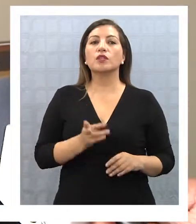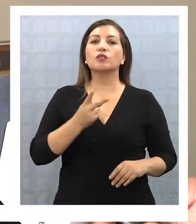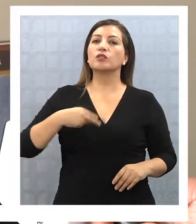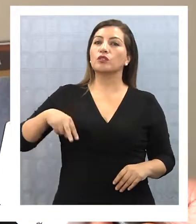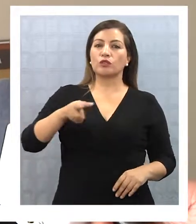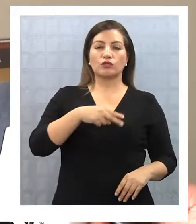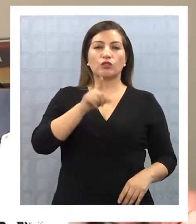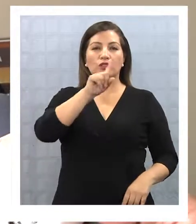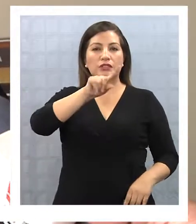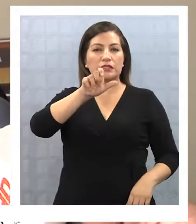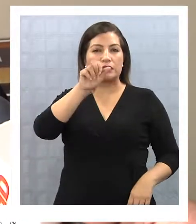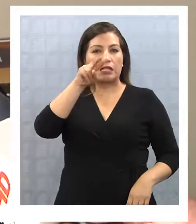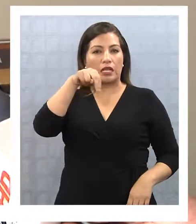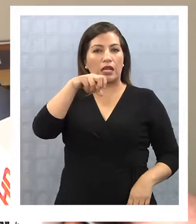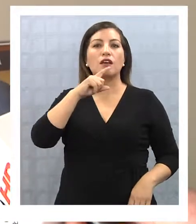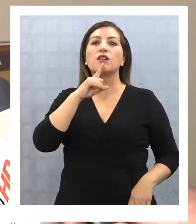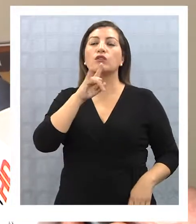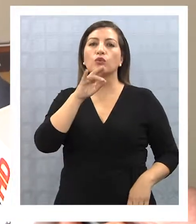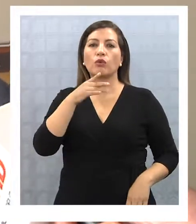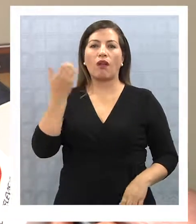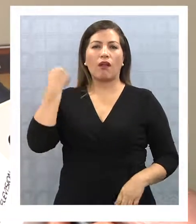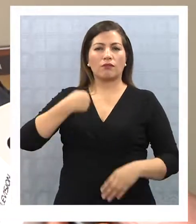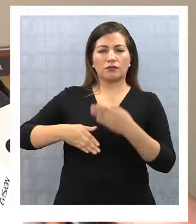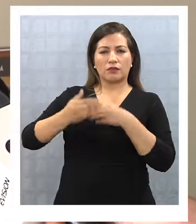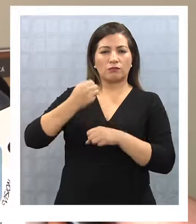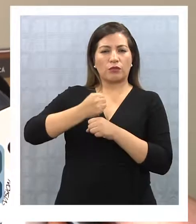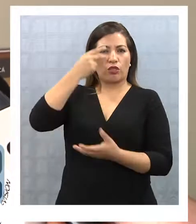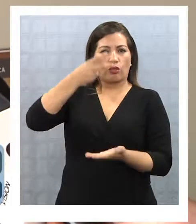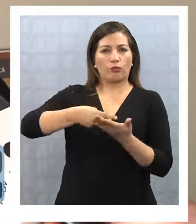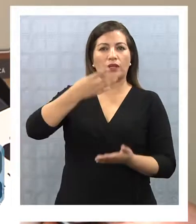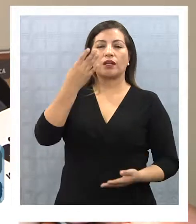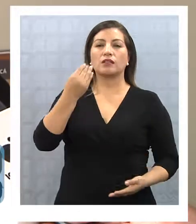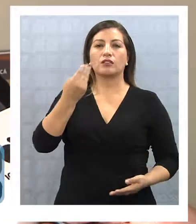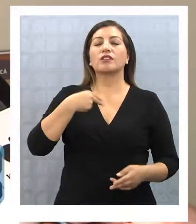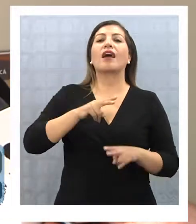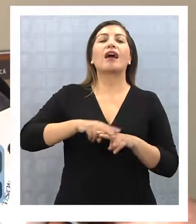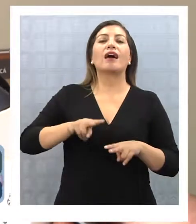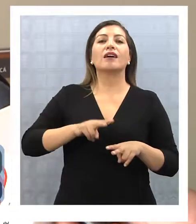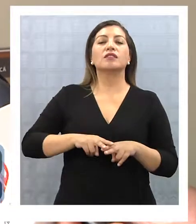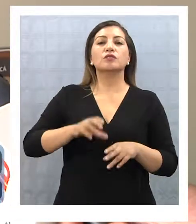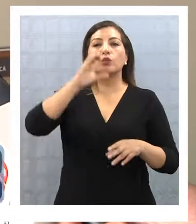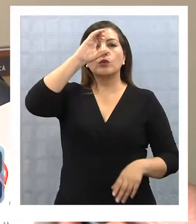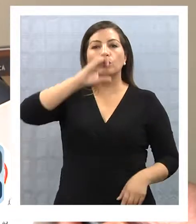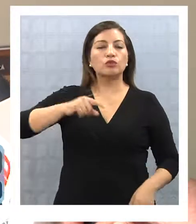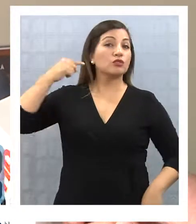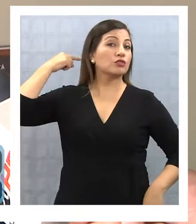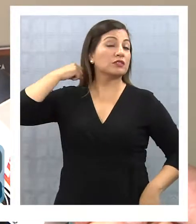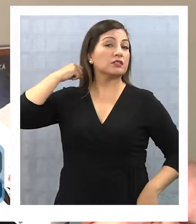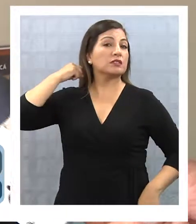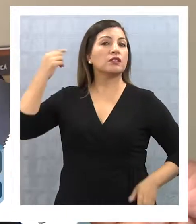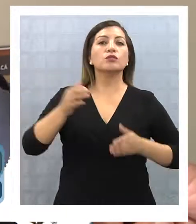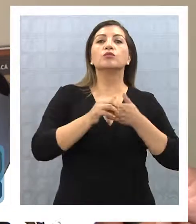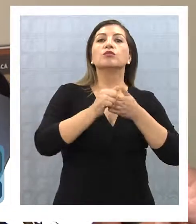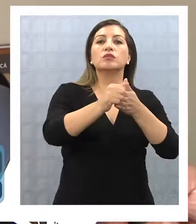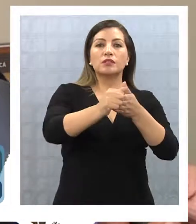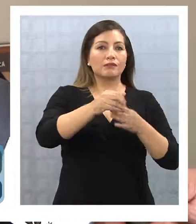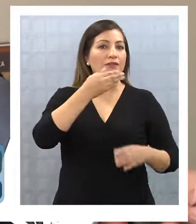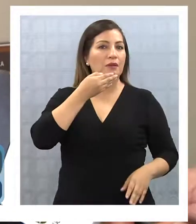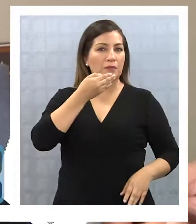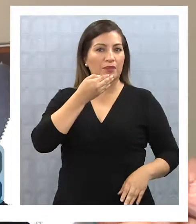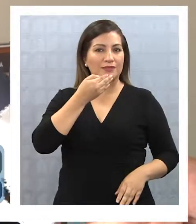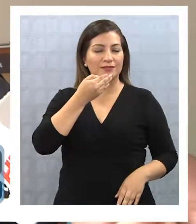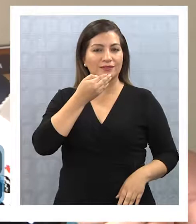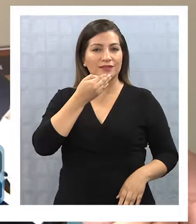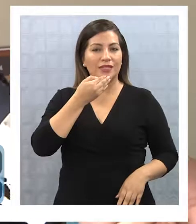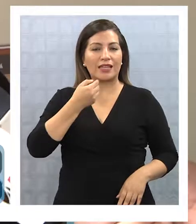Nosotros acá con Cernatur venimos trabajando en 2014 cuando hicimos el curso de conciencia turística. De hecho, por algo